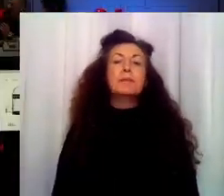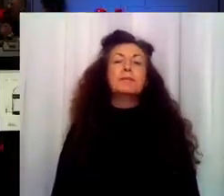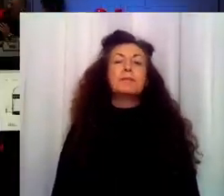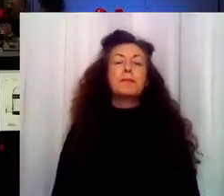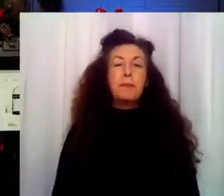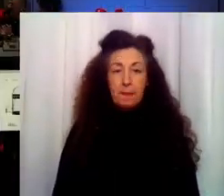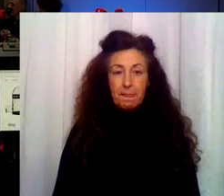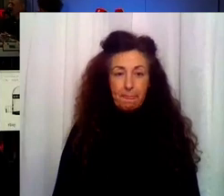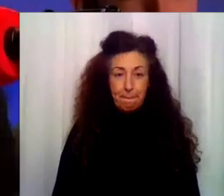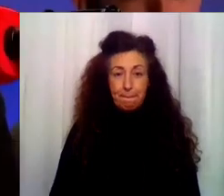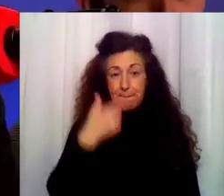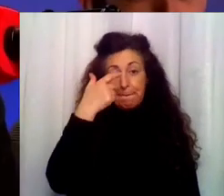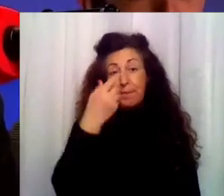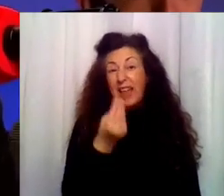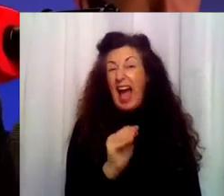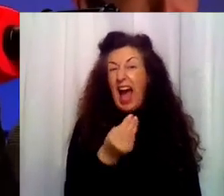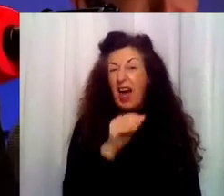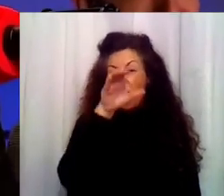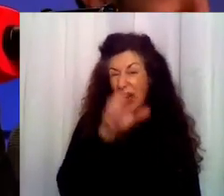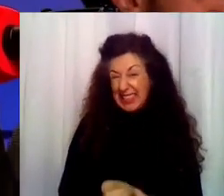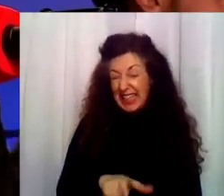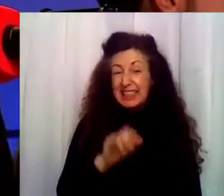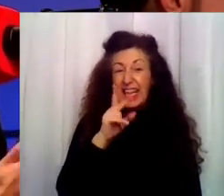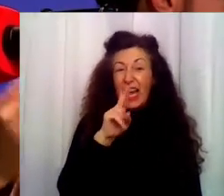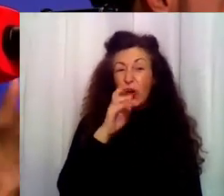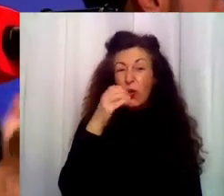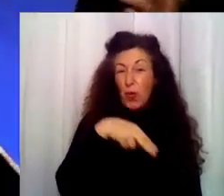Como el sufrido adolescente Rubén, Rodrí Martín.